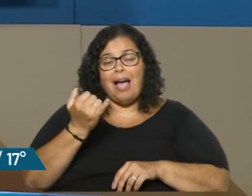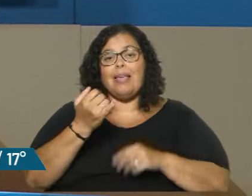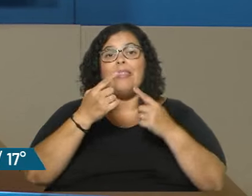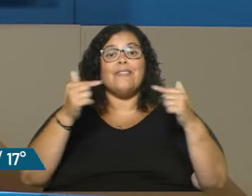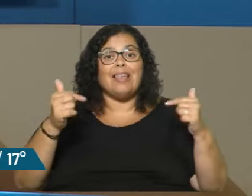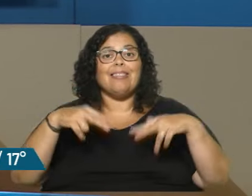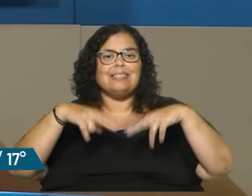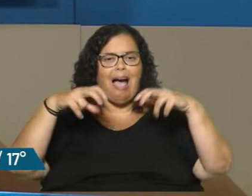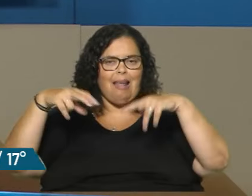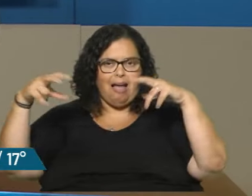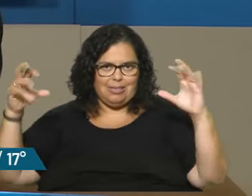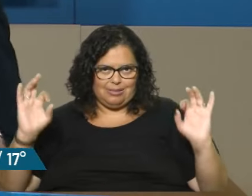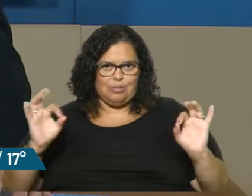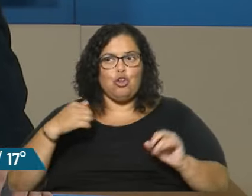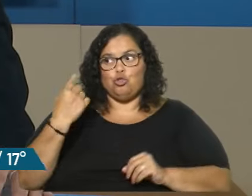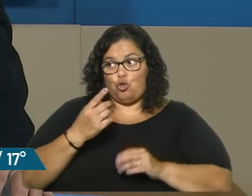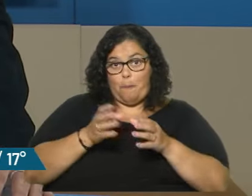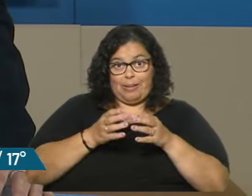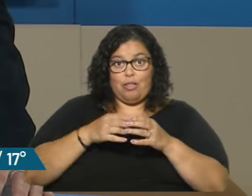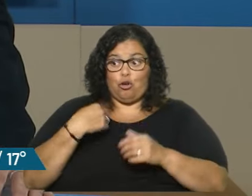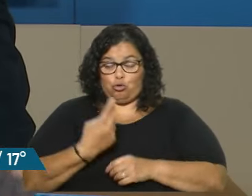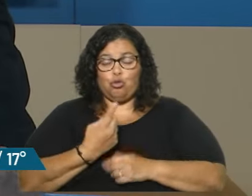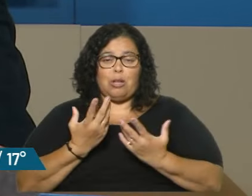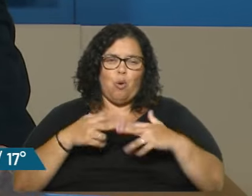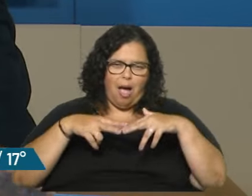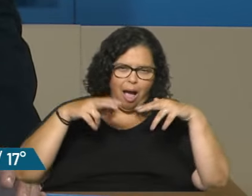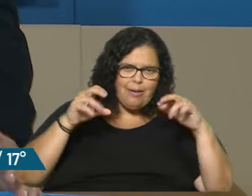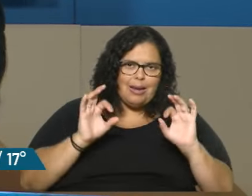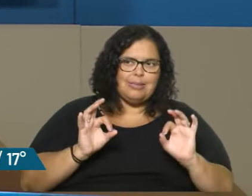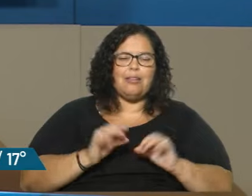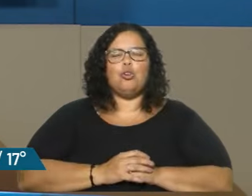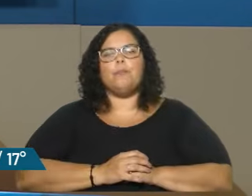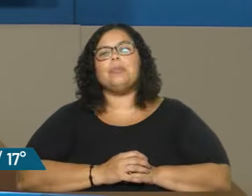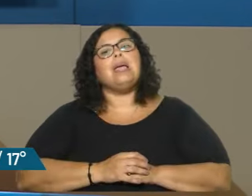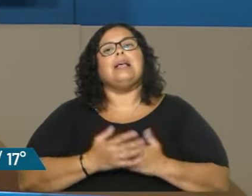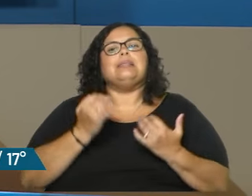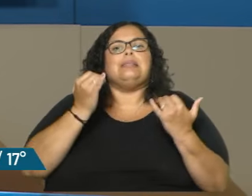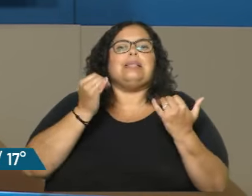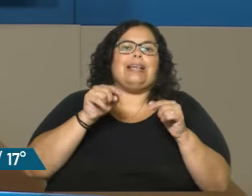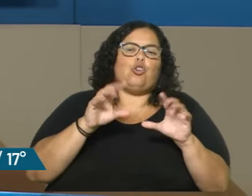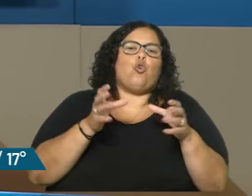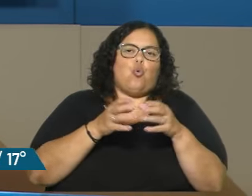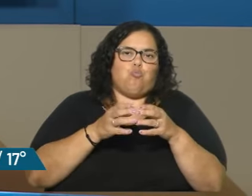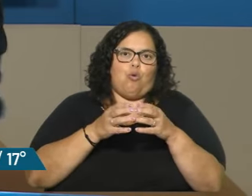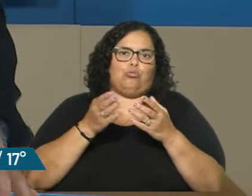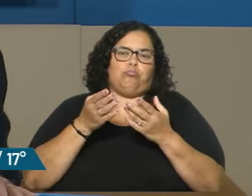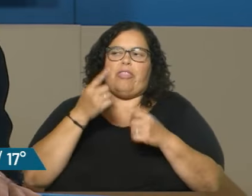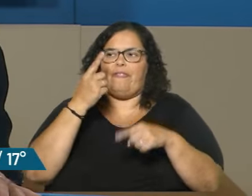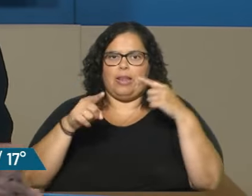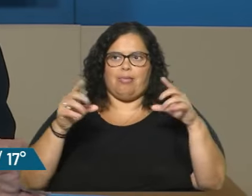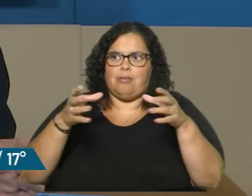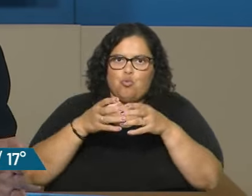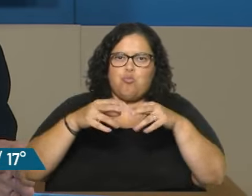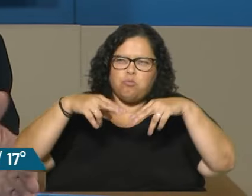manejando en el partido, que eso obviamente no se maneja con equipos multidisciplinarios. Y, bueno,